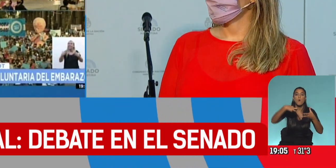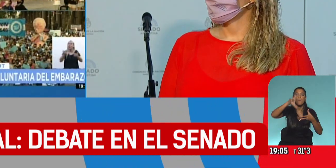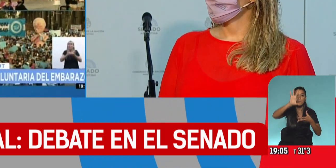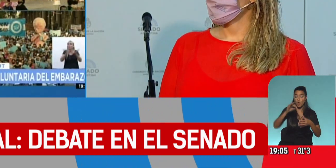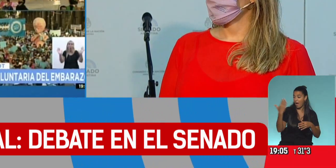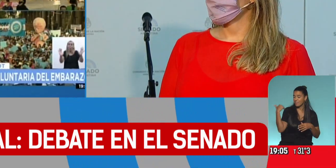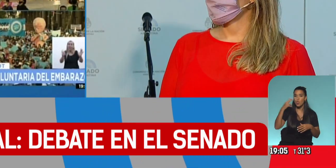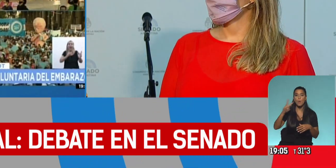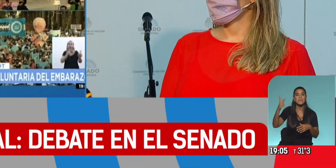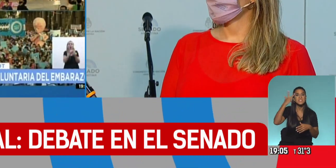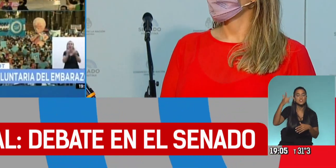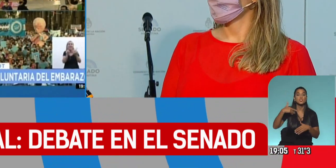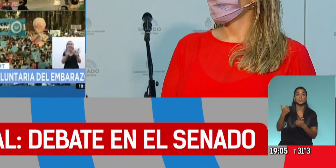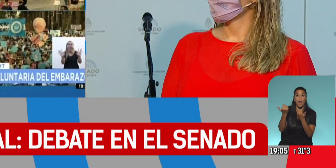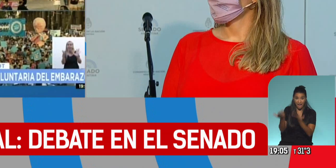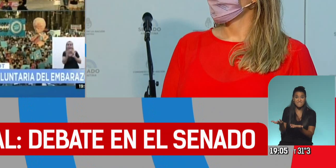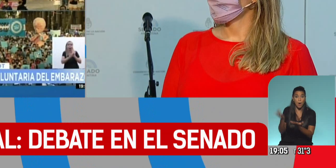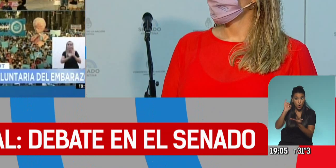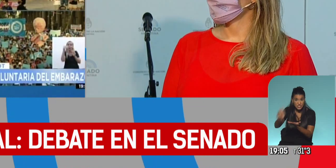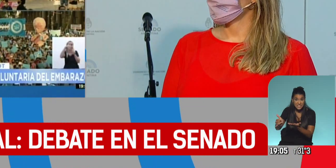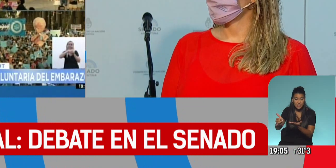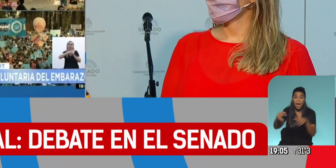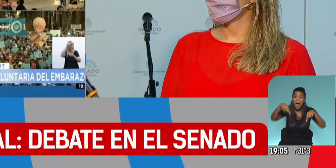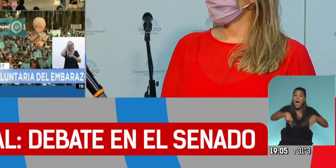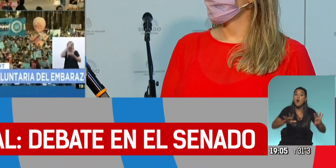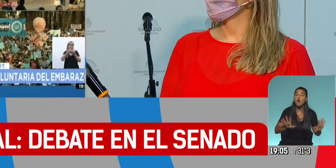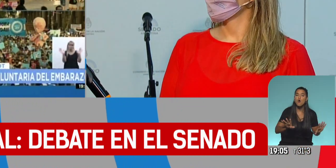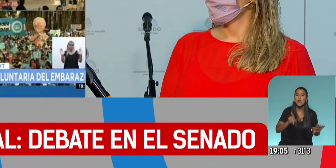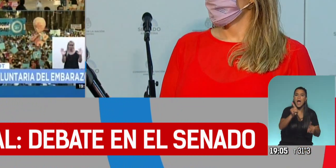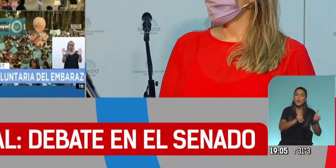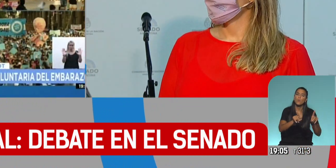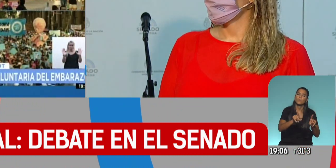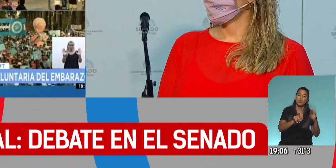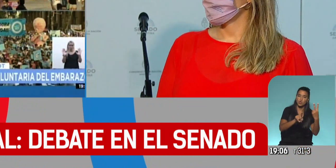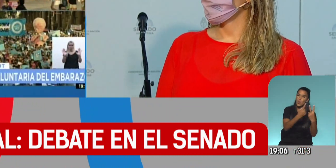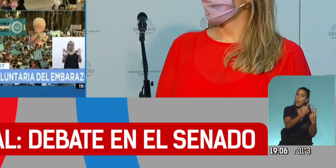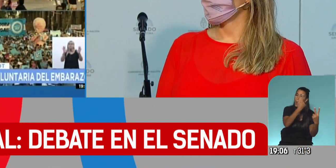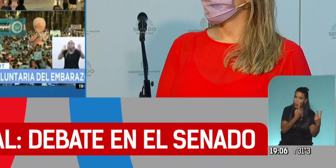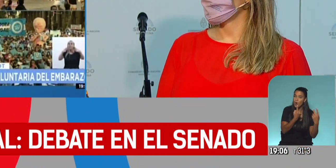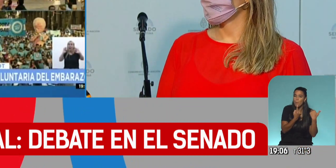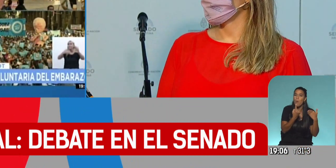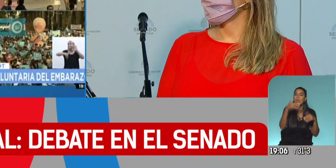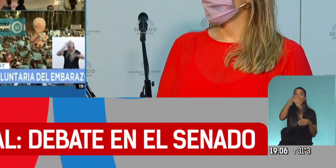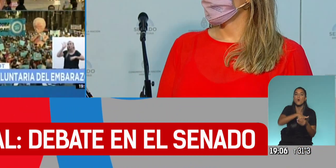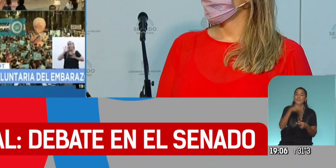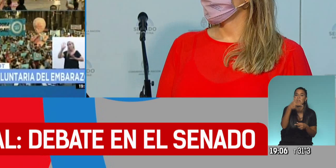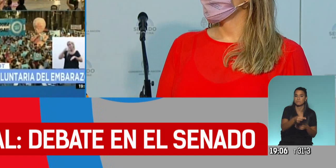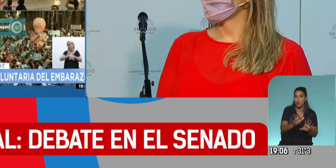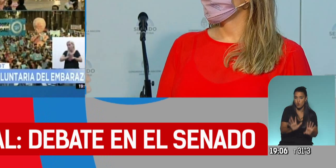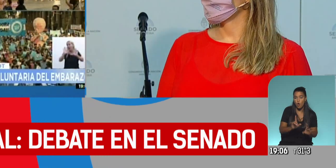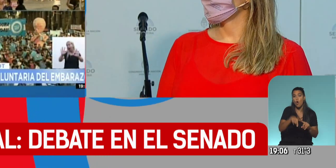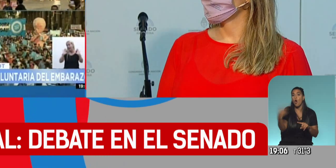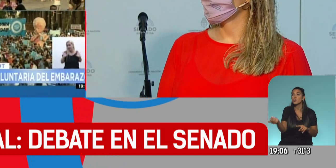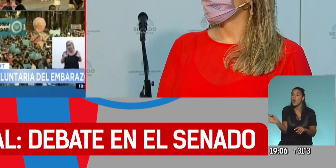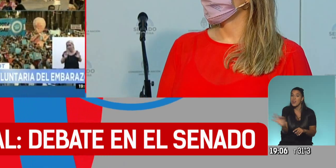votaron a favor, en esta oportunidad, uno de dos podría votar en contra y el otro abstenerse.